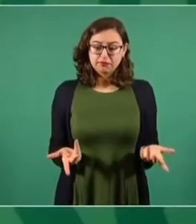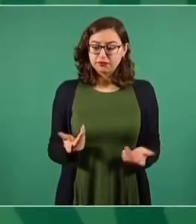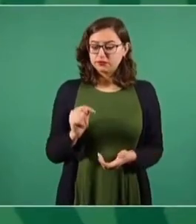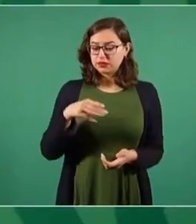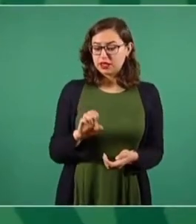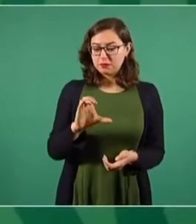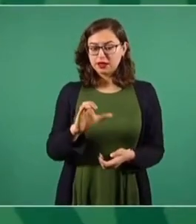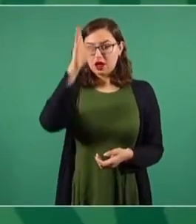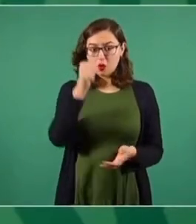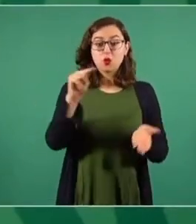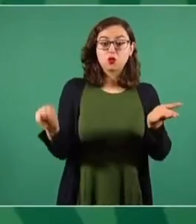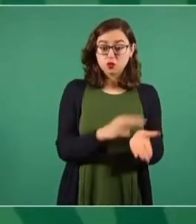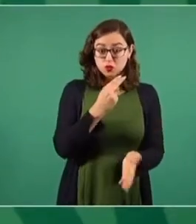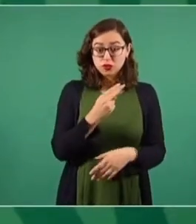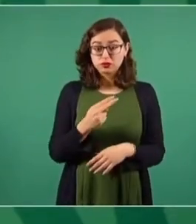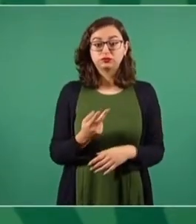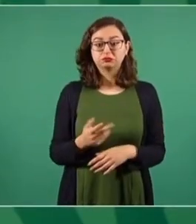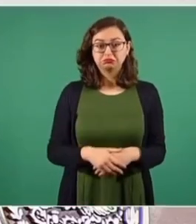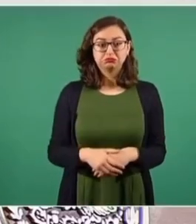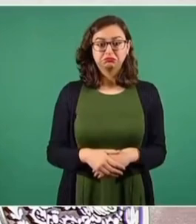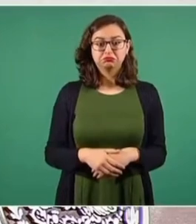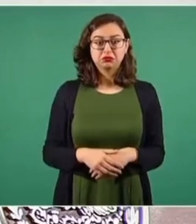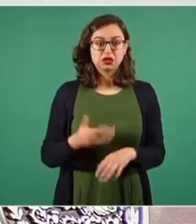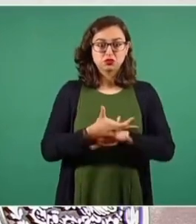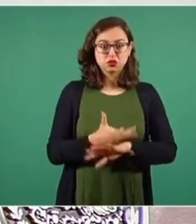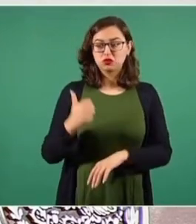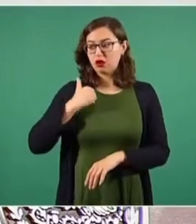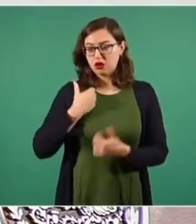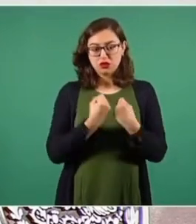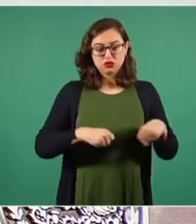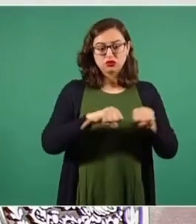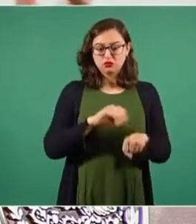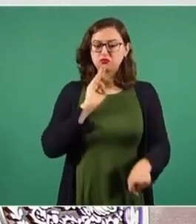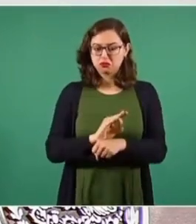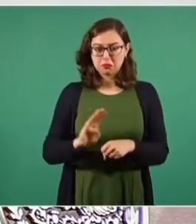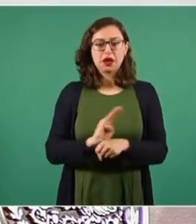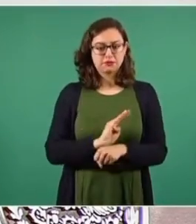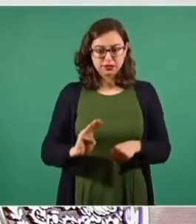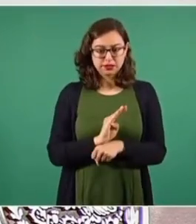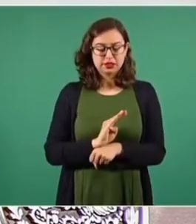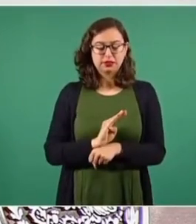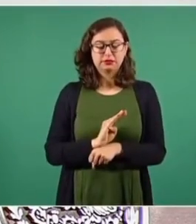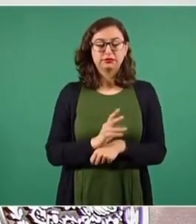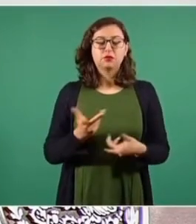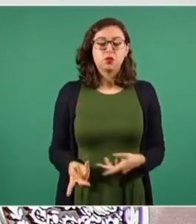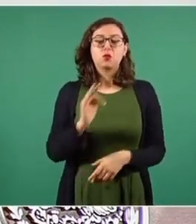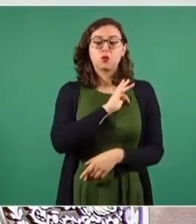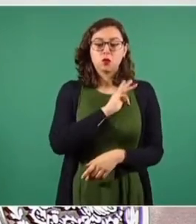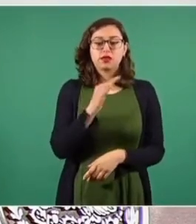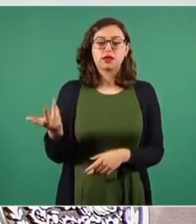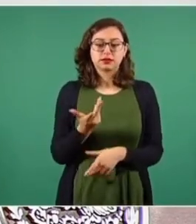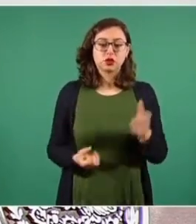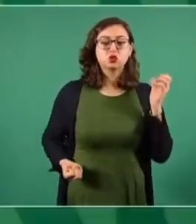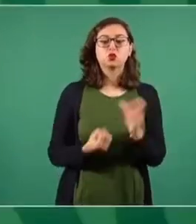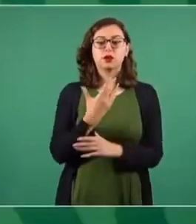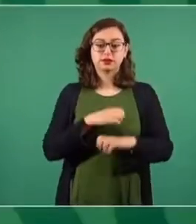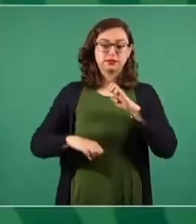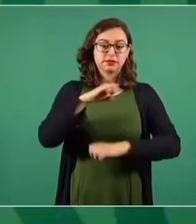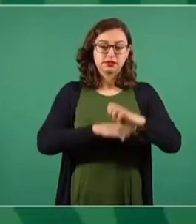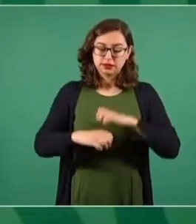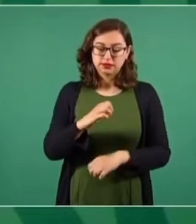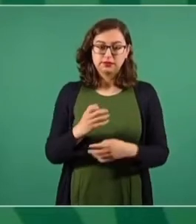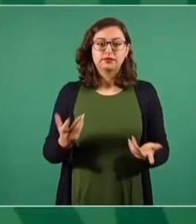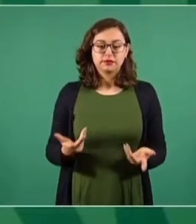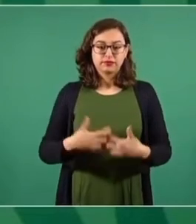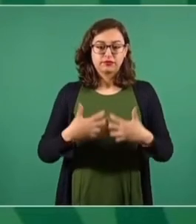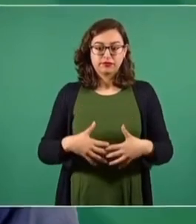el Tratado Económico Comercial con Estados Unidos y Canadá que permite la creación de empresas para